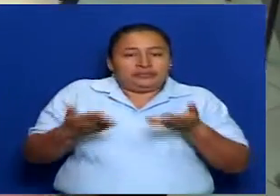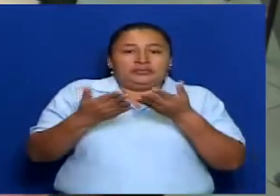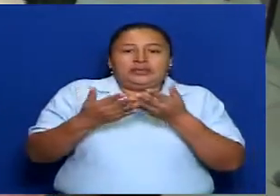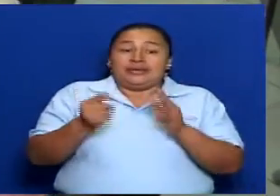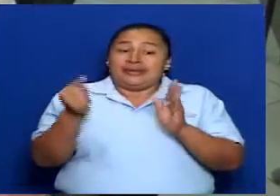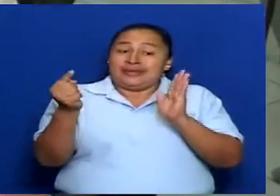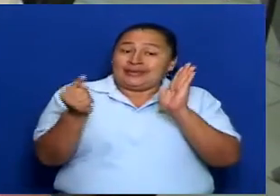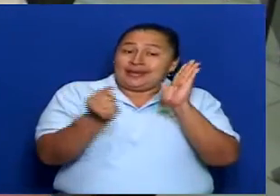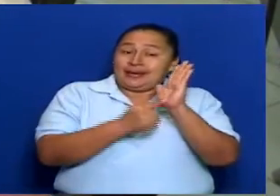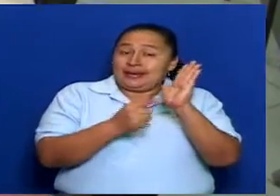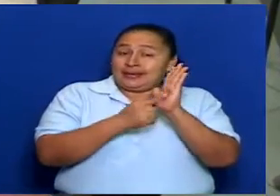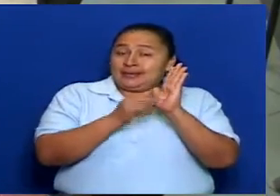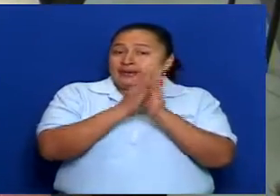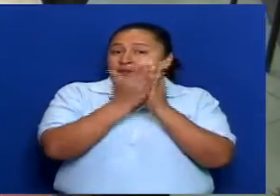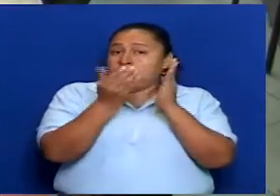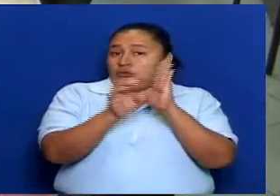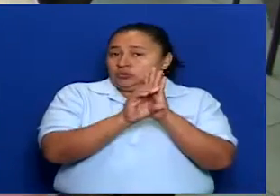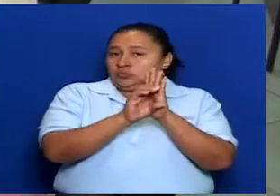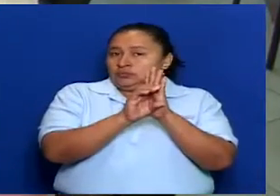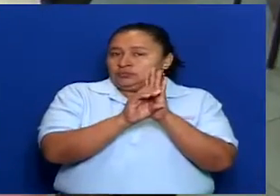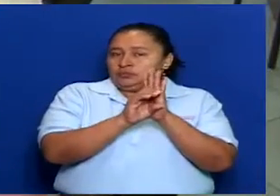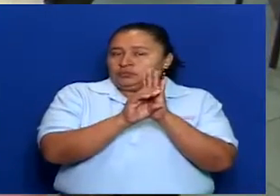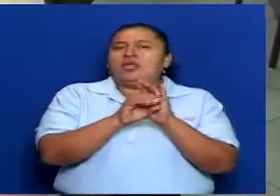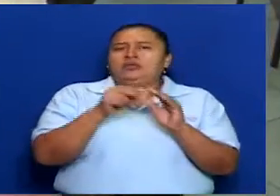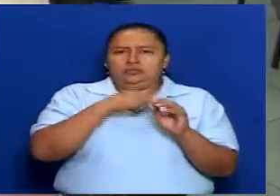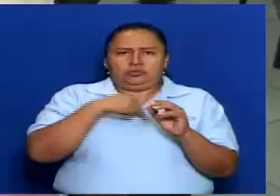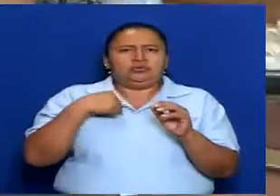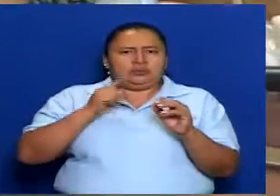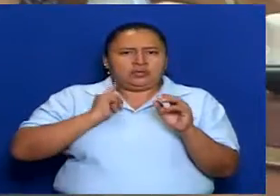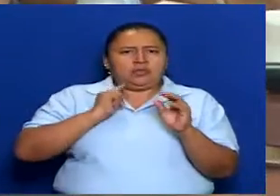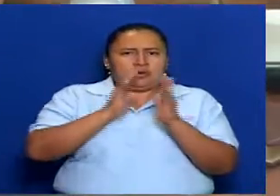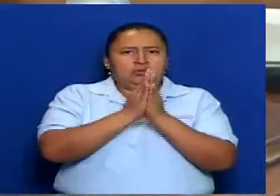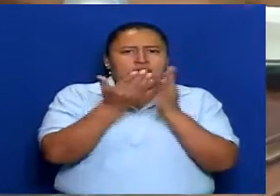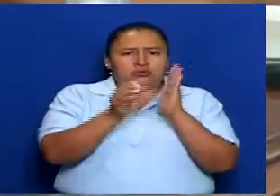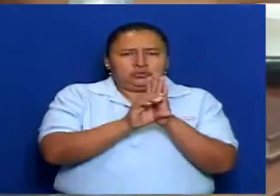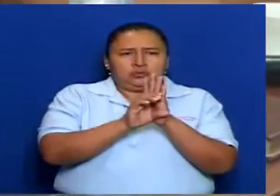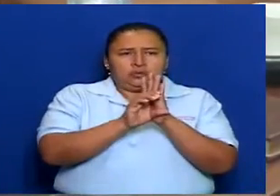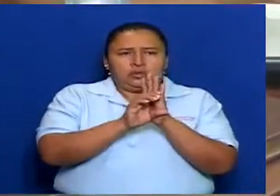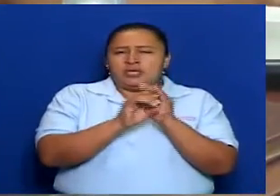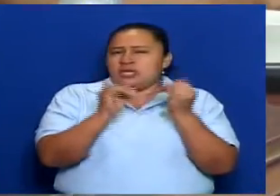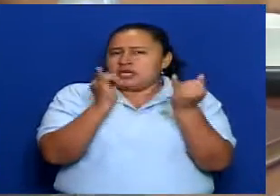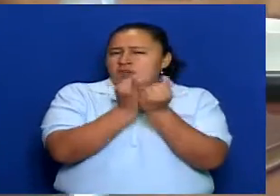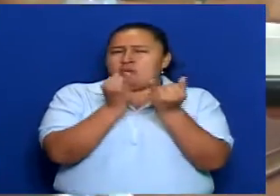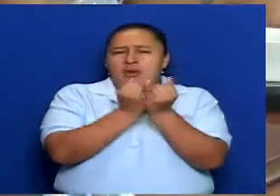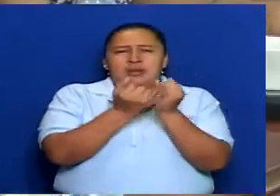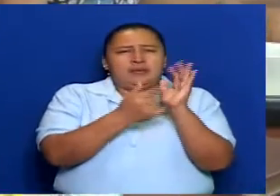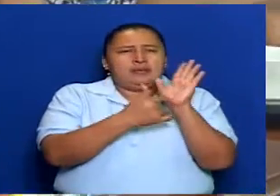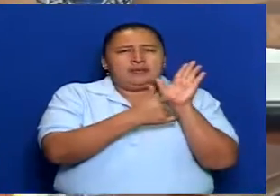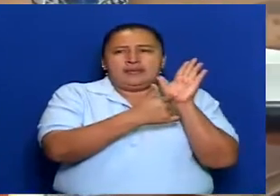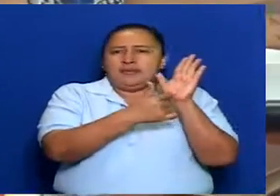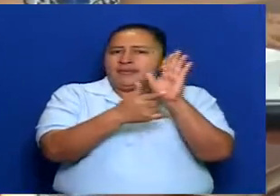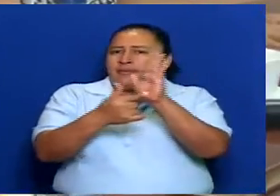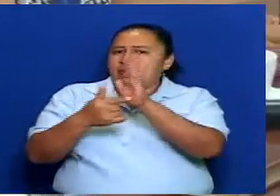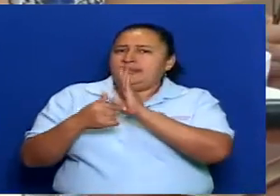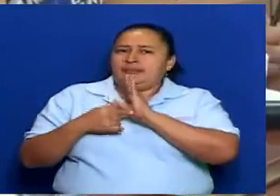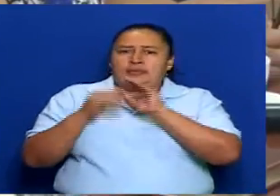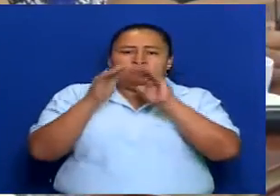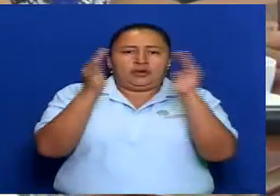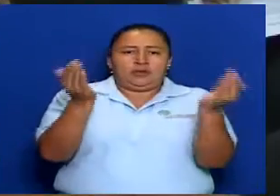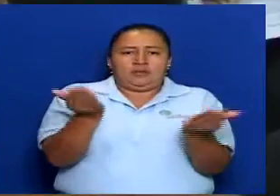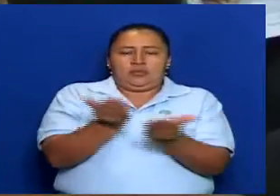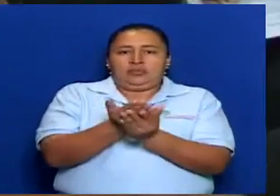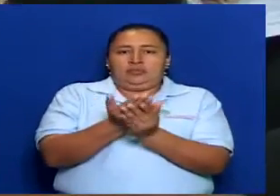y ahí consideramos, nosotros tenemos una constitución que puede ser ejemplo para el resto de los países del mundo,